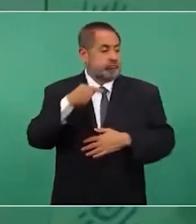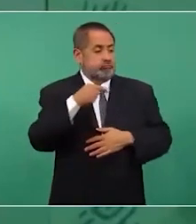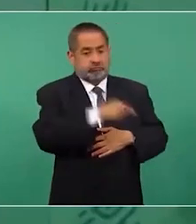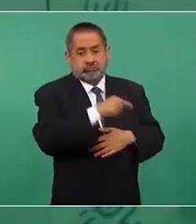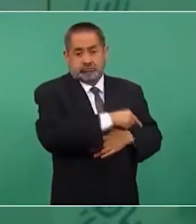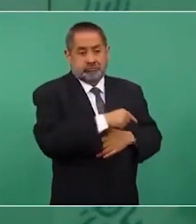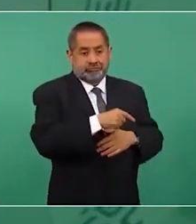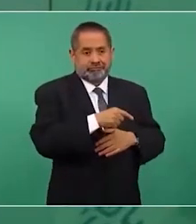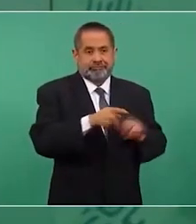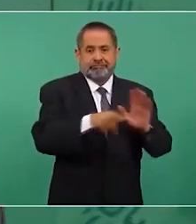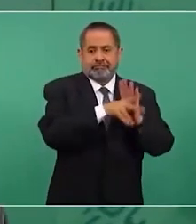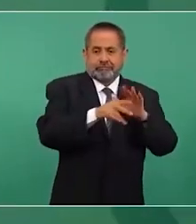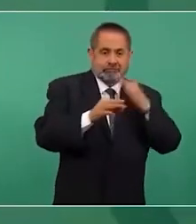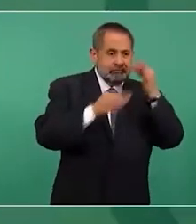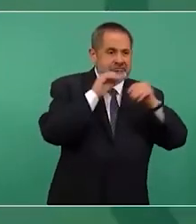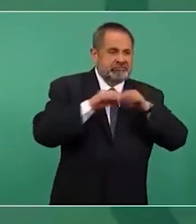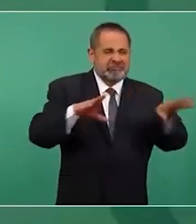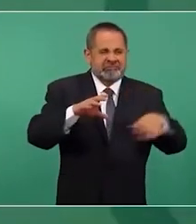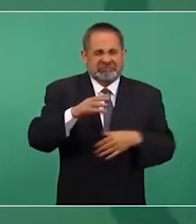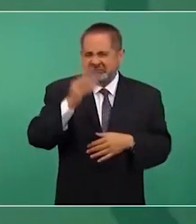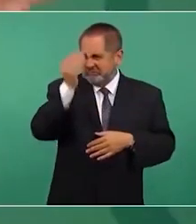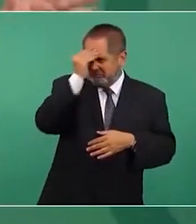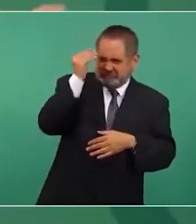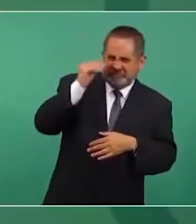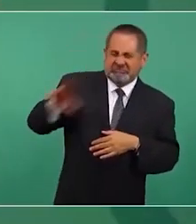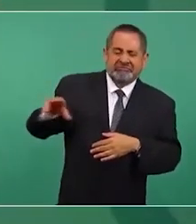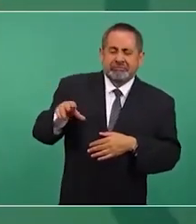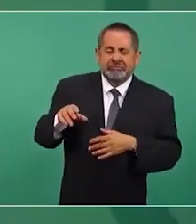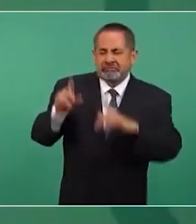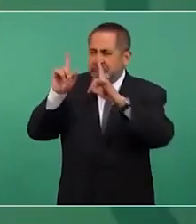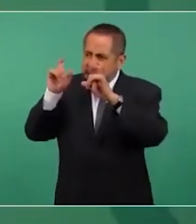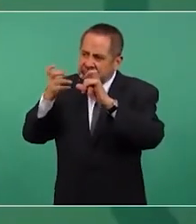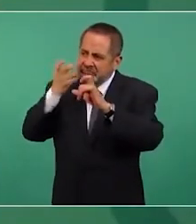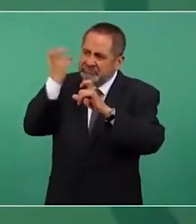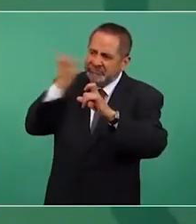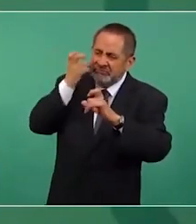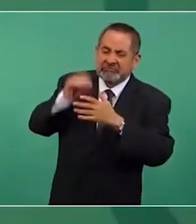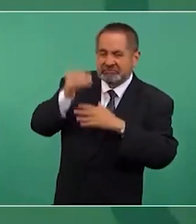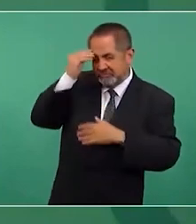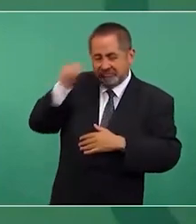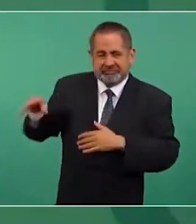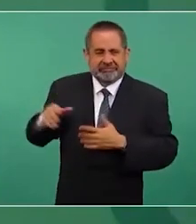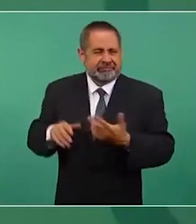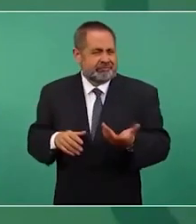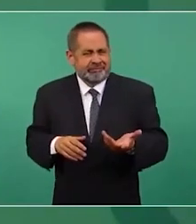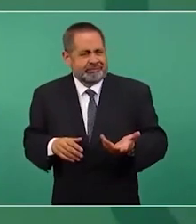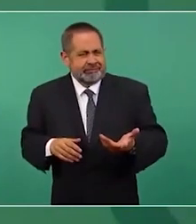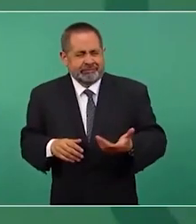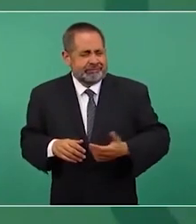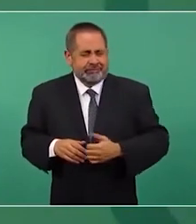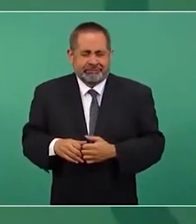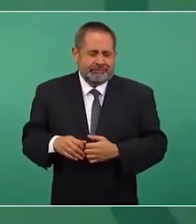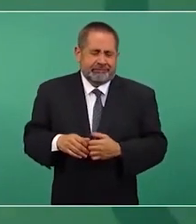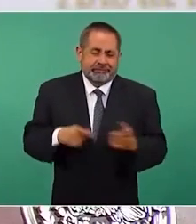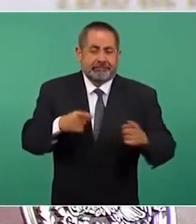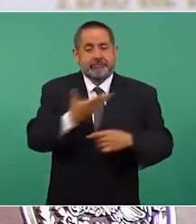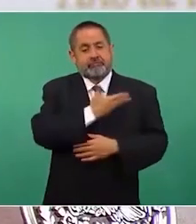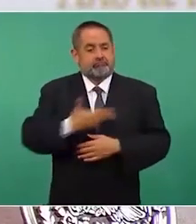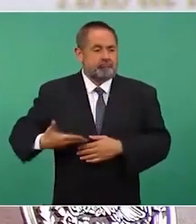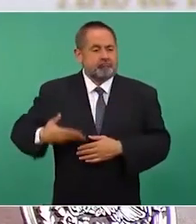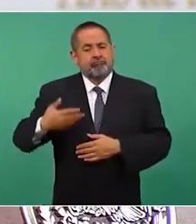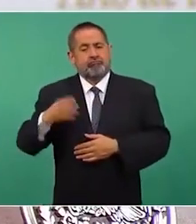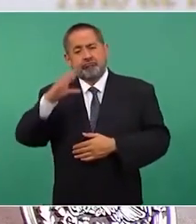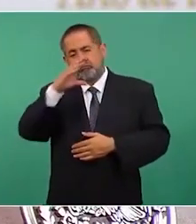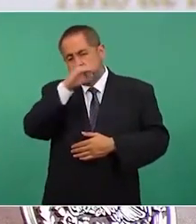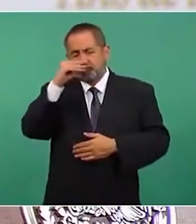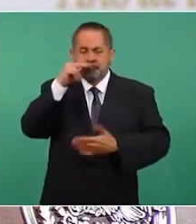sacaron de muy mala fe unas fotos que mientras el presidente de Cuba estaba